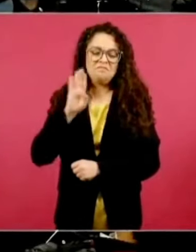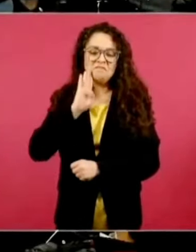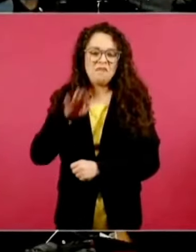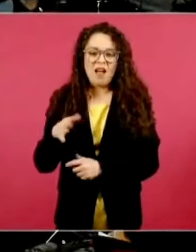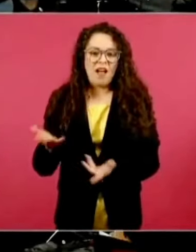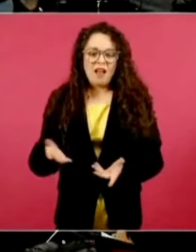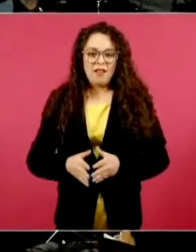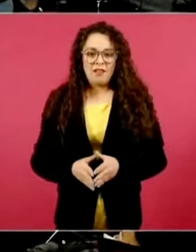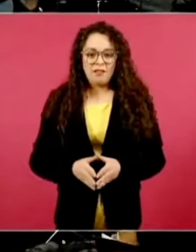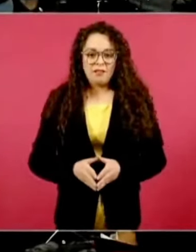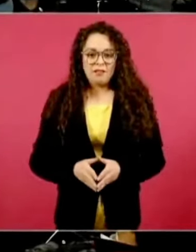Vámonos a asayunar. No L No. No.